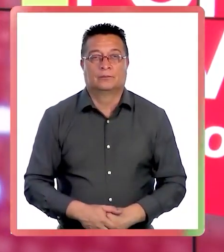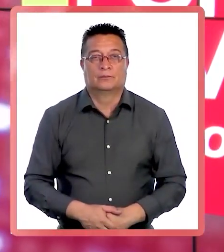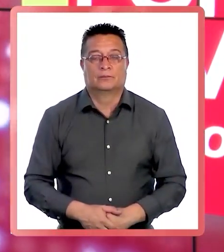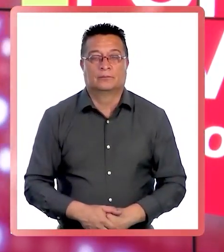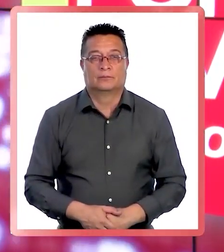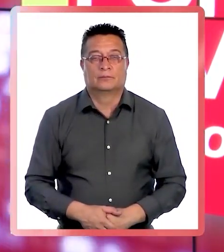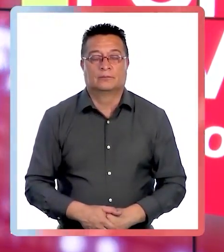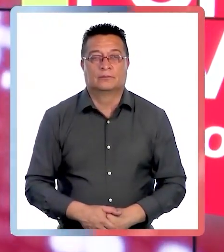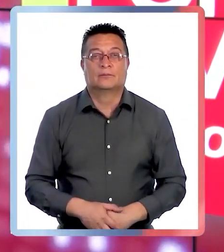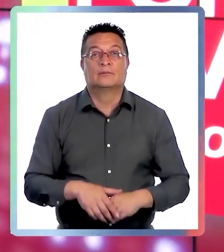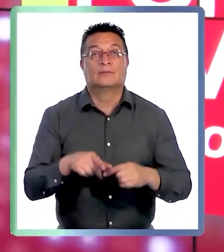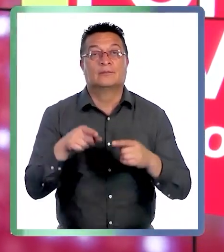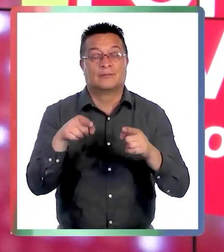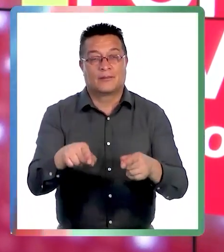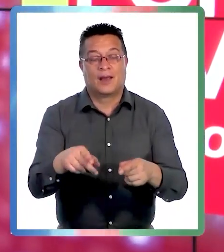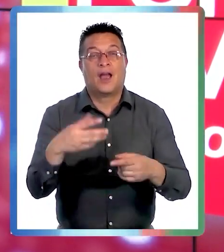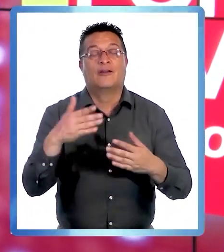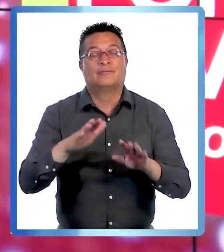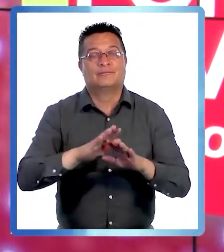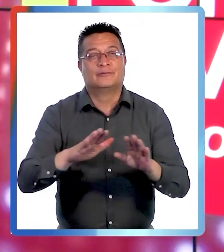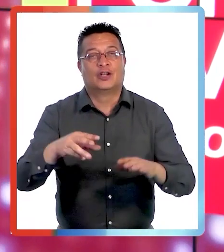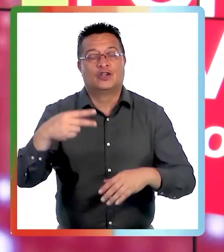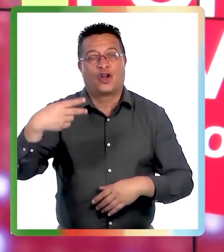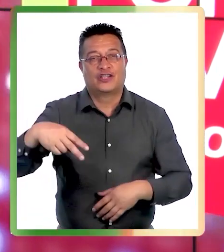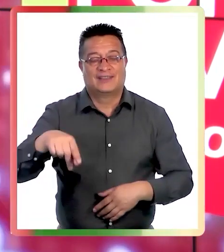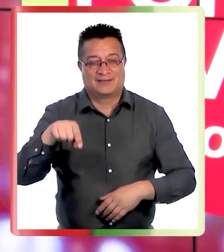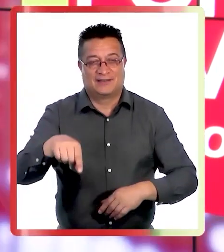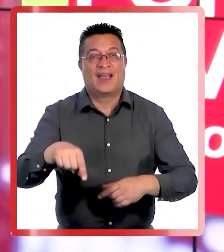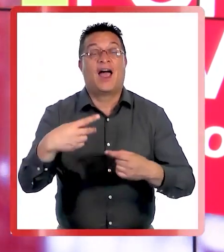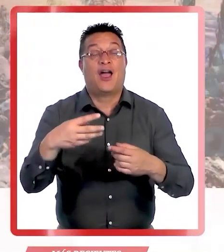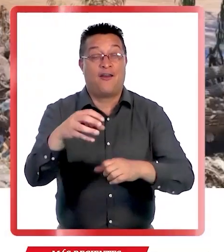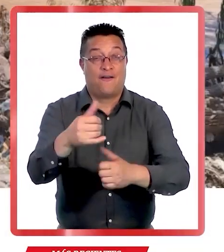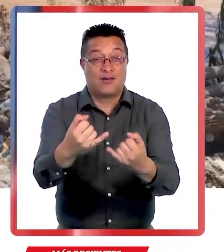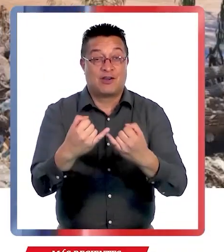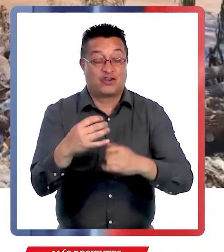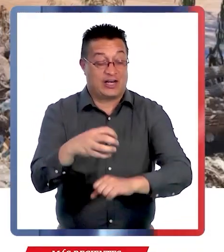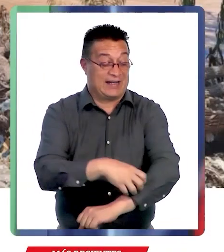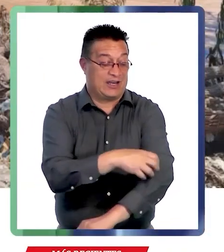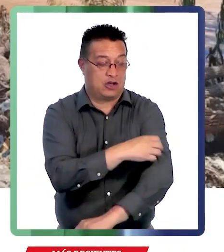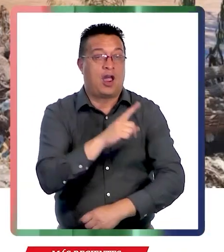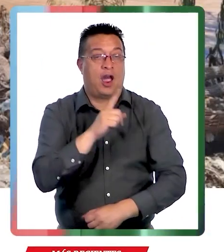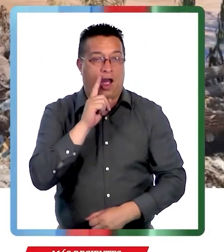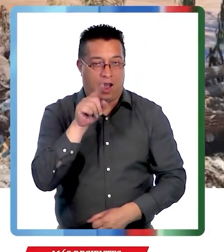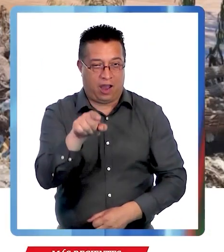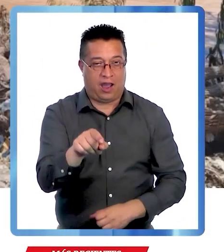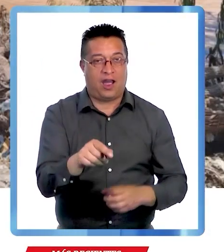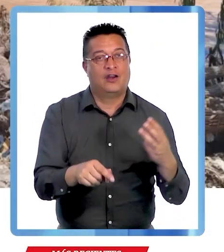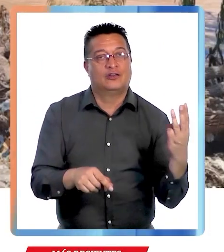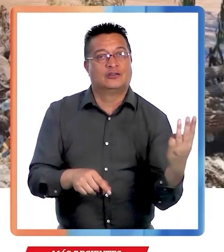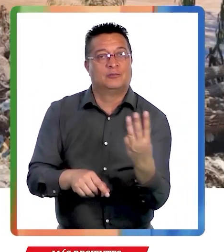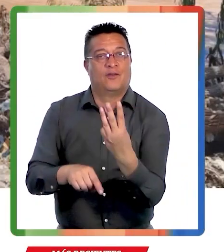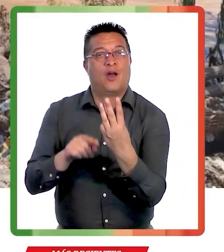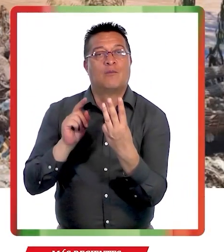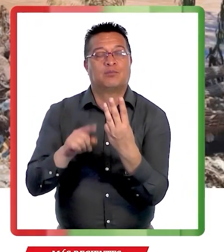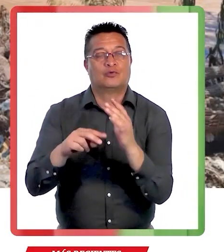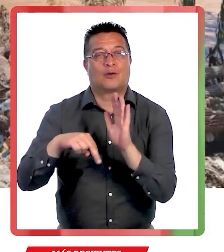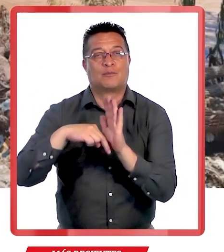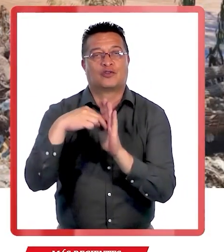Y estas fueron las noticias de la jornada. La información de las regiones la encuentran en nuestra página web www